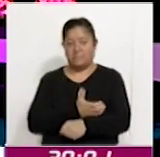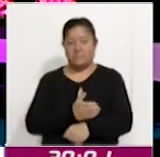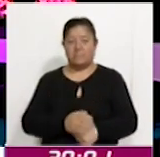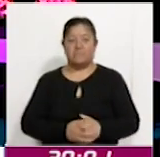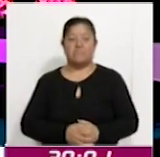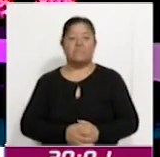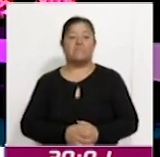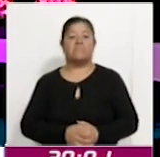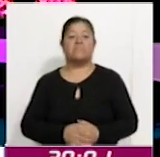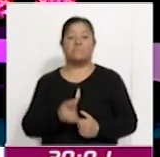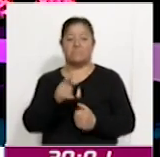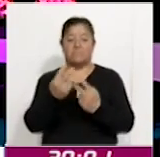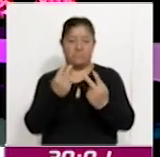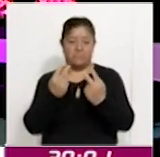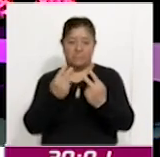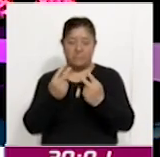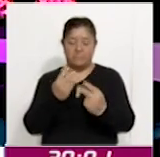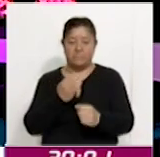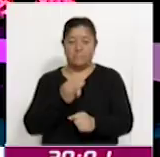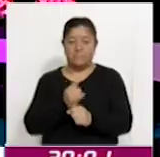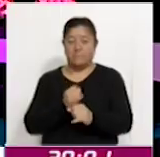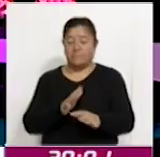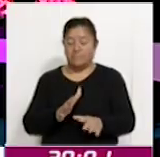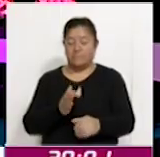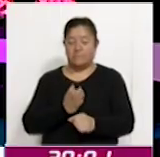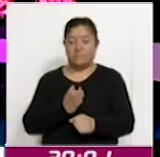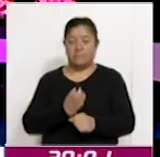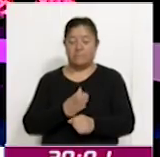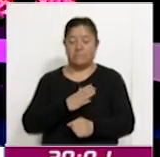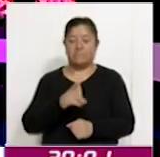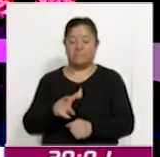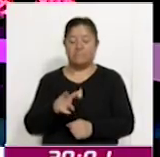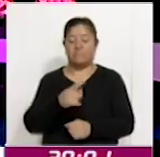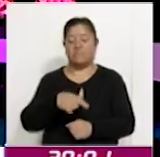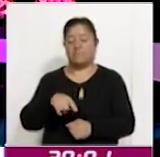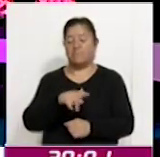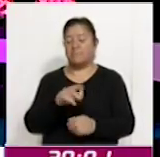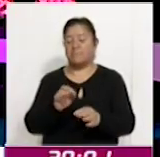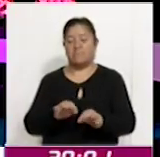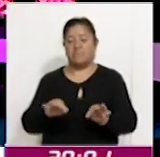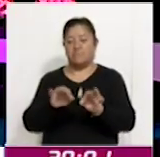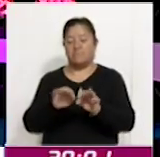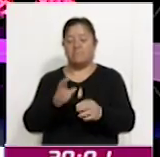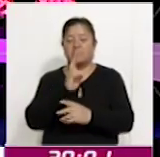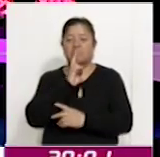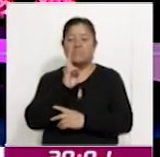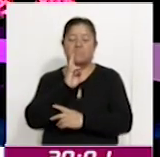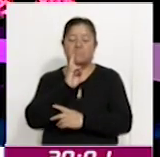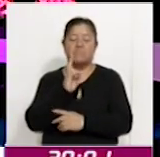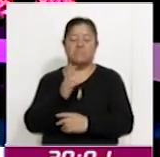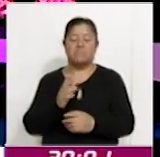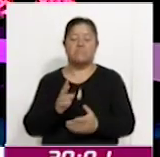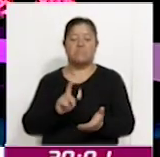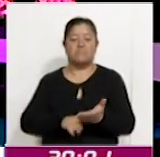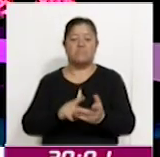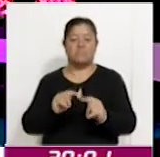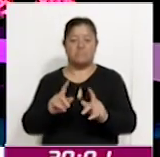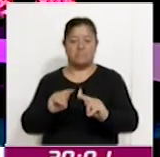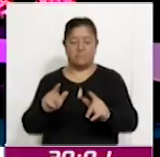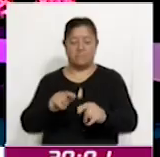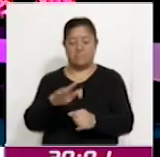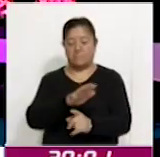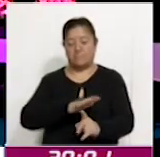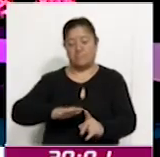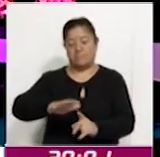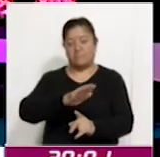informe a través de este medio de los acontecimientos más destacados ocurridos en las últimas horas en nuestro estado, la